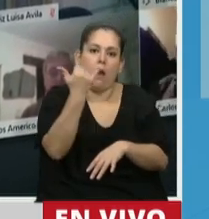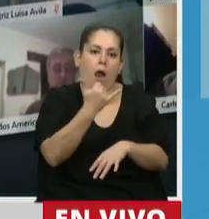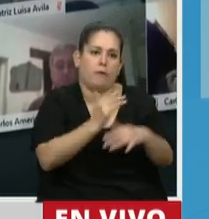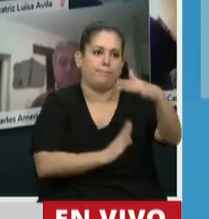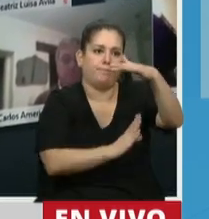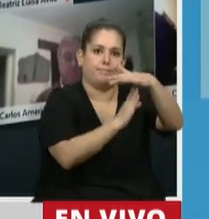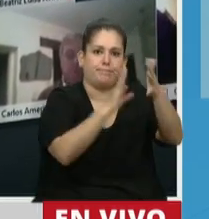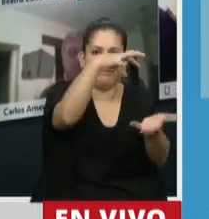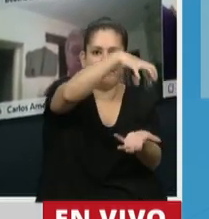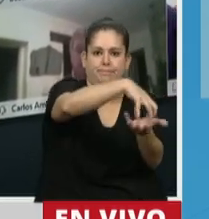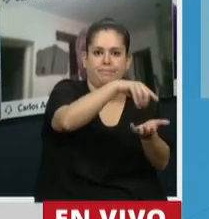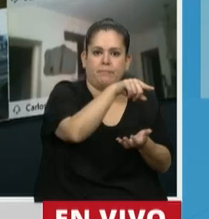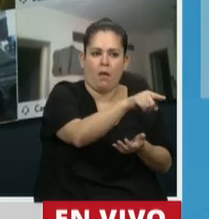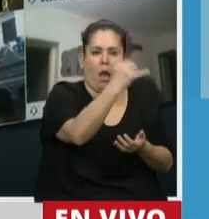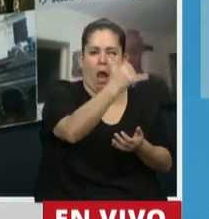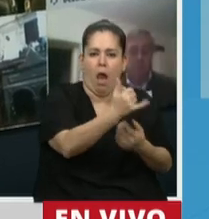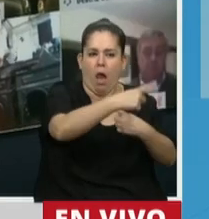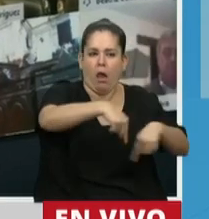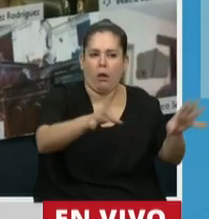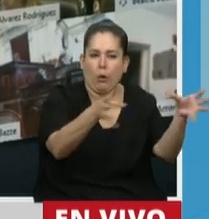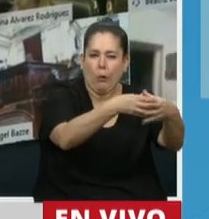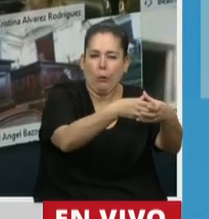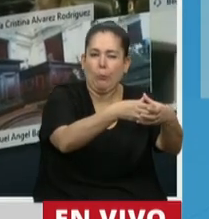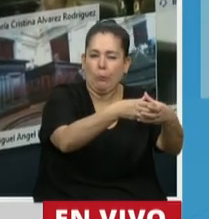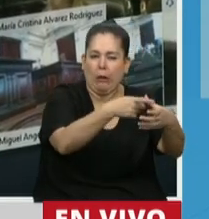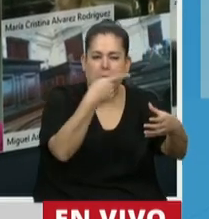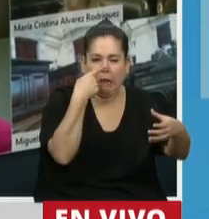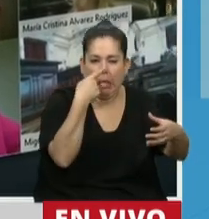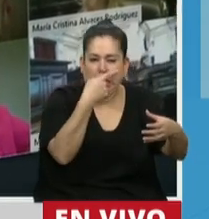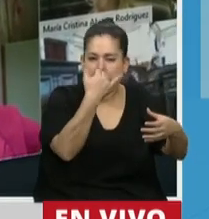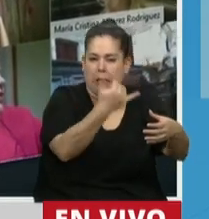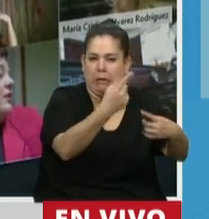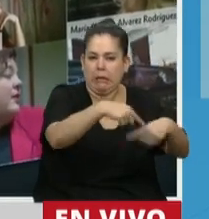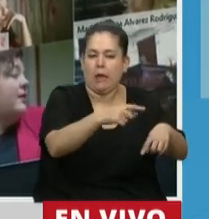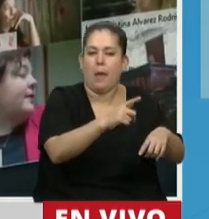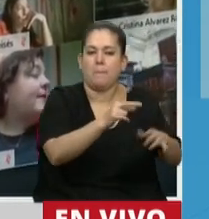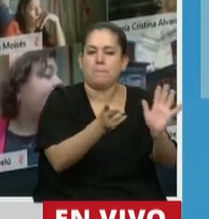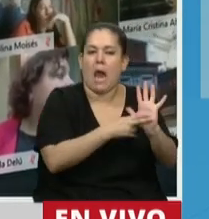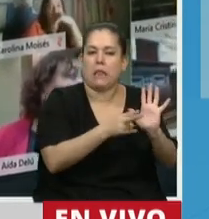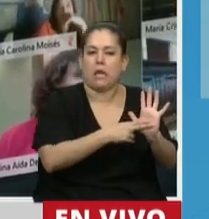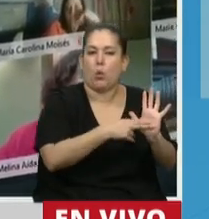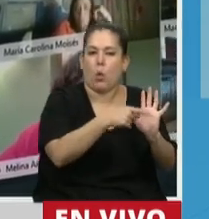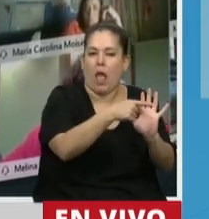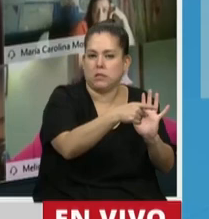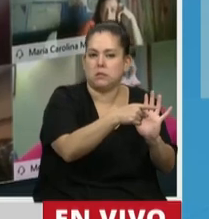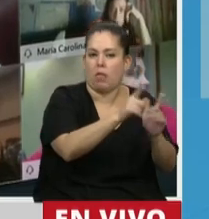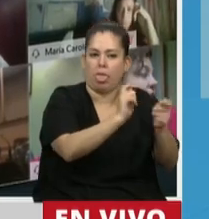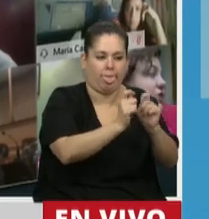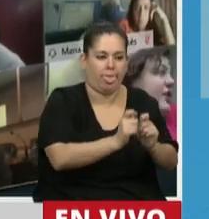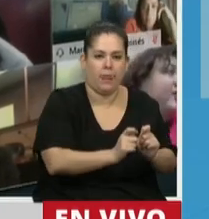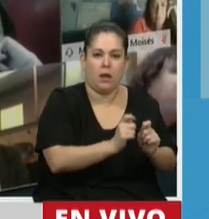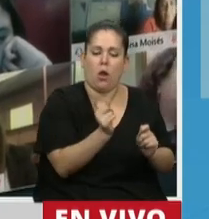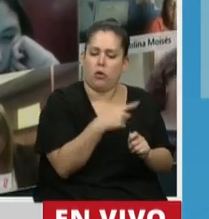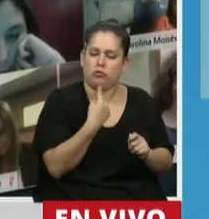son grupos corporativos de intereses y está bien que así sea, que regulan las matrículas. Cuando nosotros